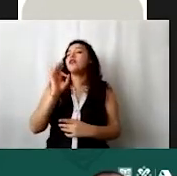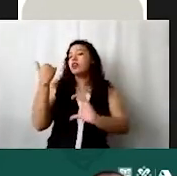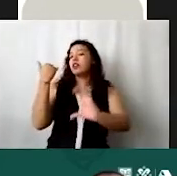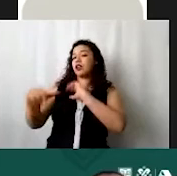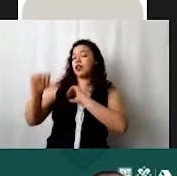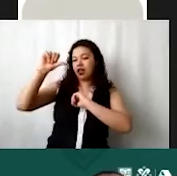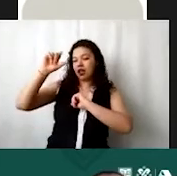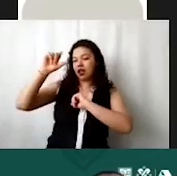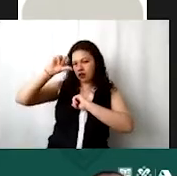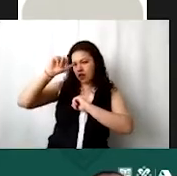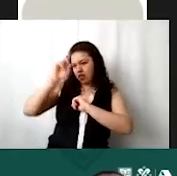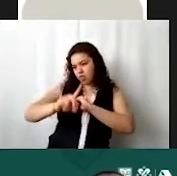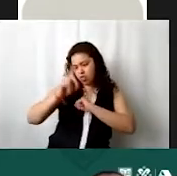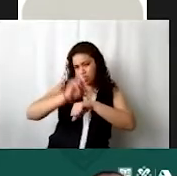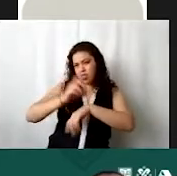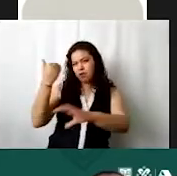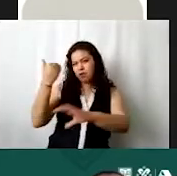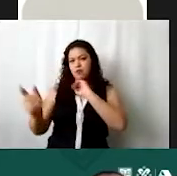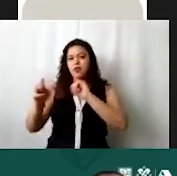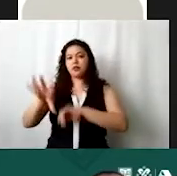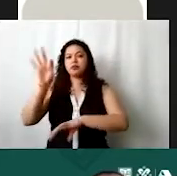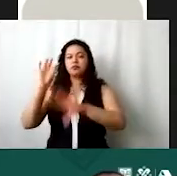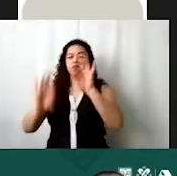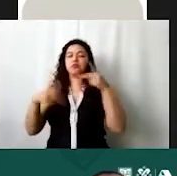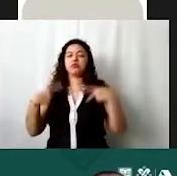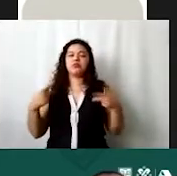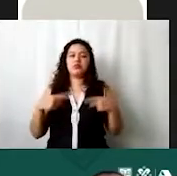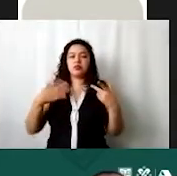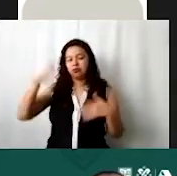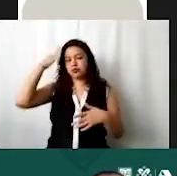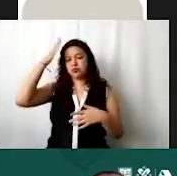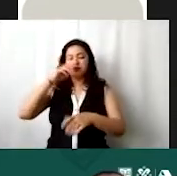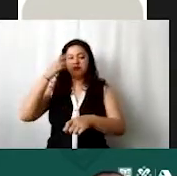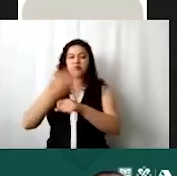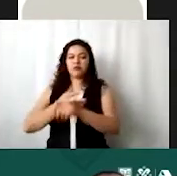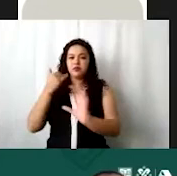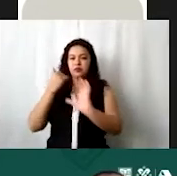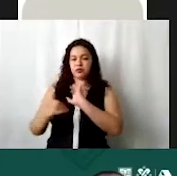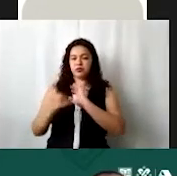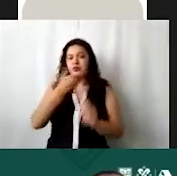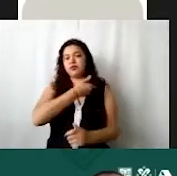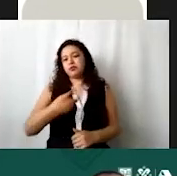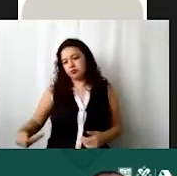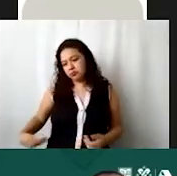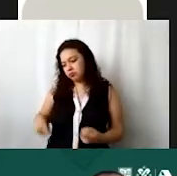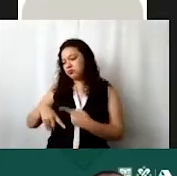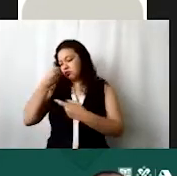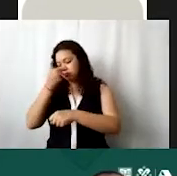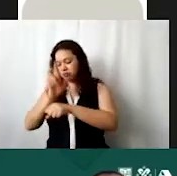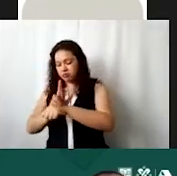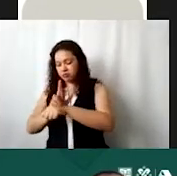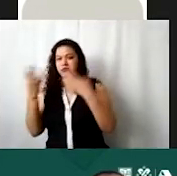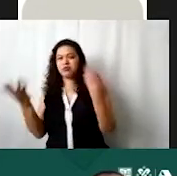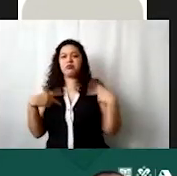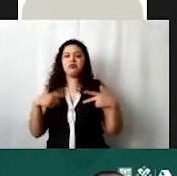a enviar y seleccionar alguna de las personas del patronato que remiten el presidente el secretario quien ustedes